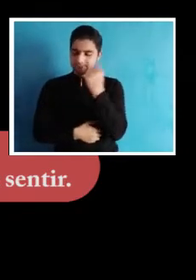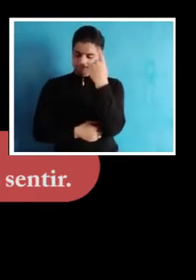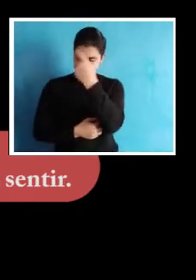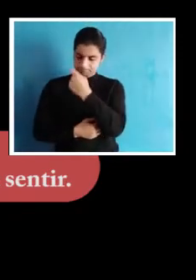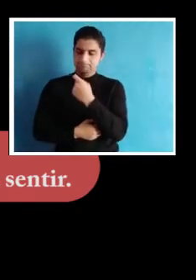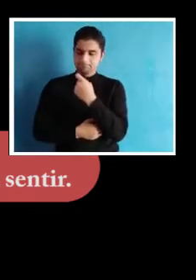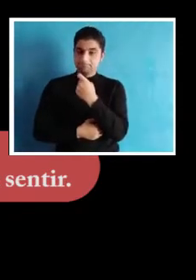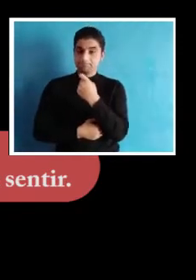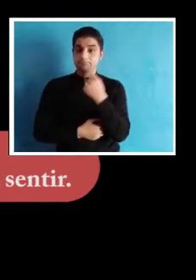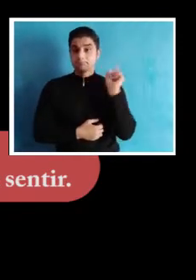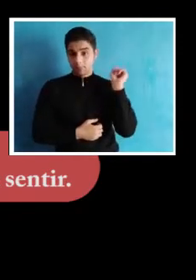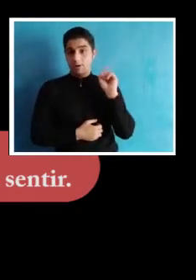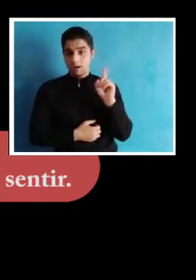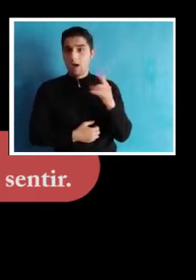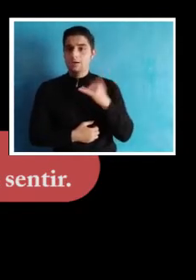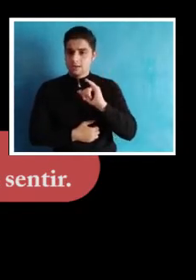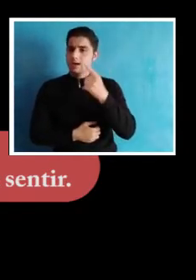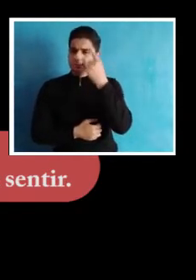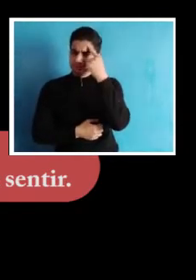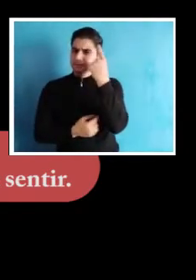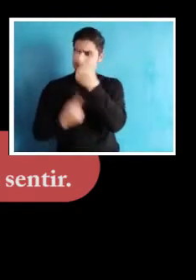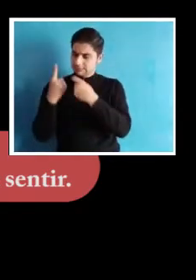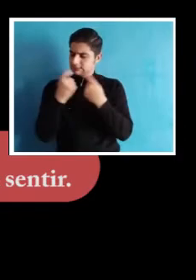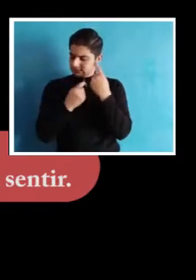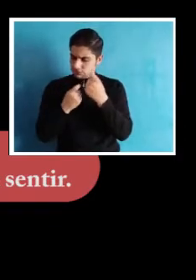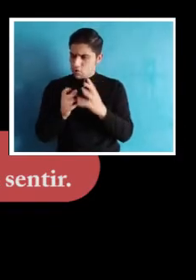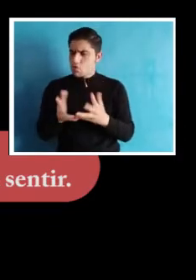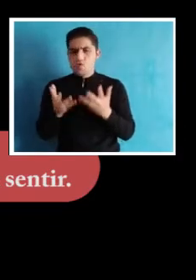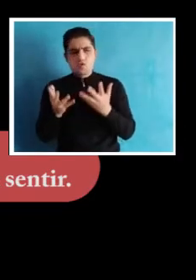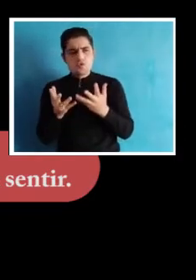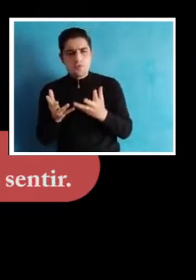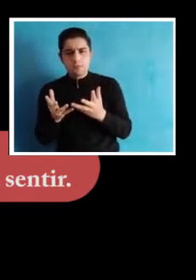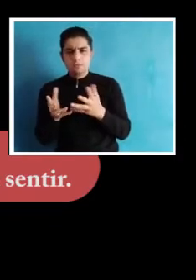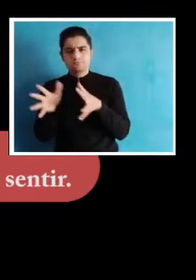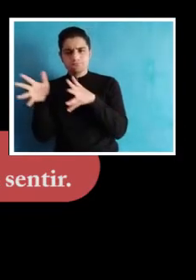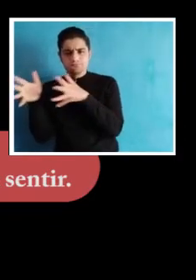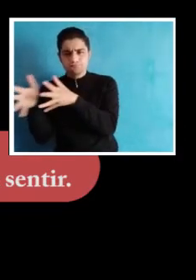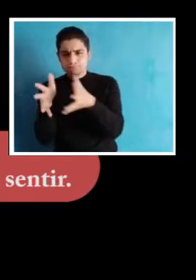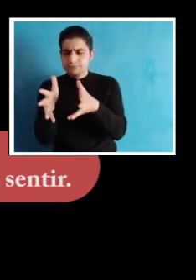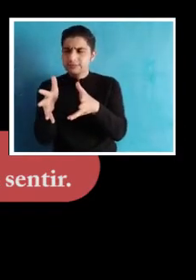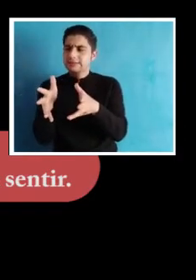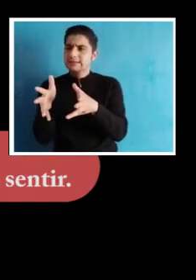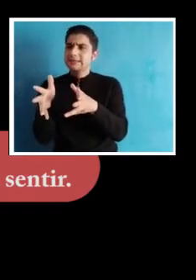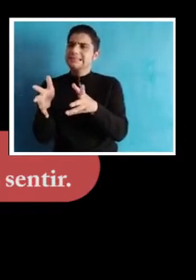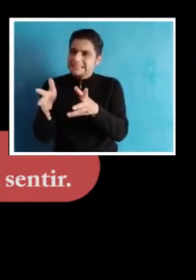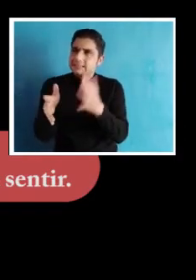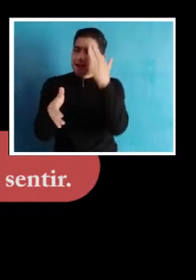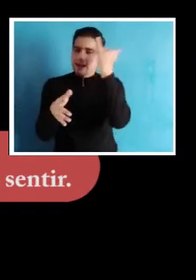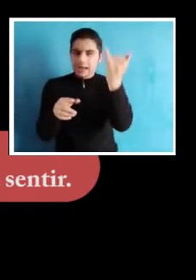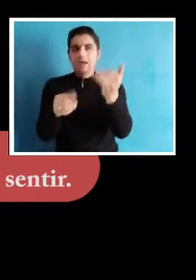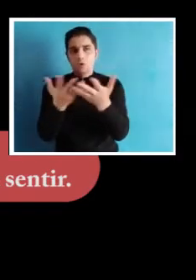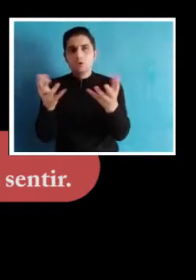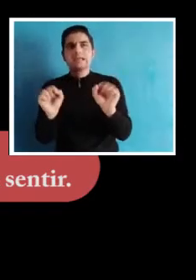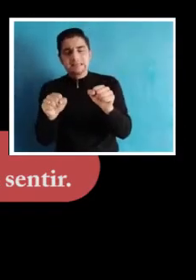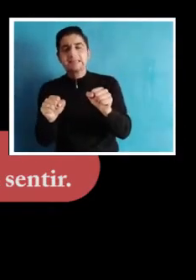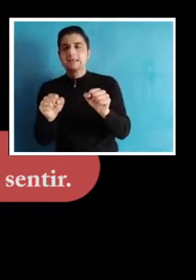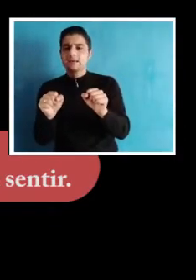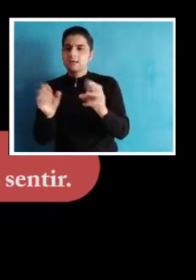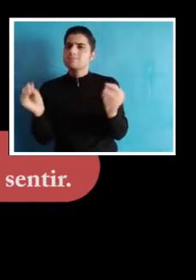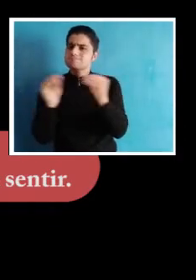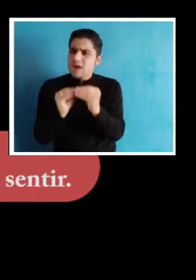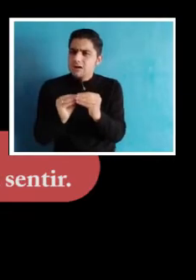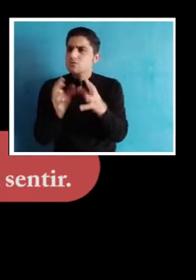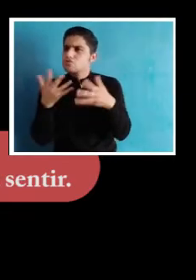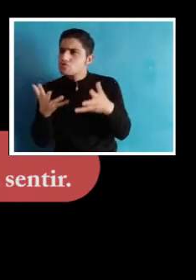Y empezó a motivarme ya desde hace mucho tiempo sobre cómo llevar la educación a otro nivel que no sea meramente